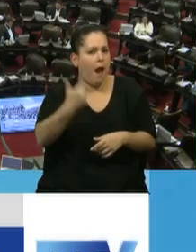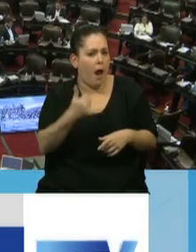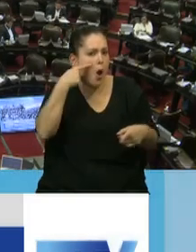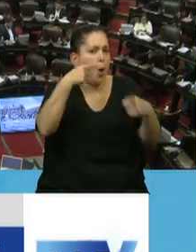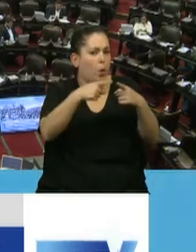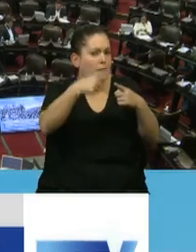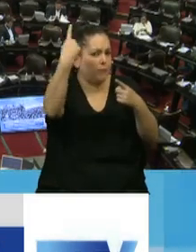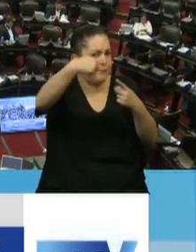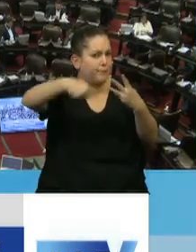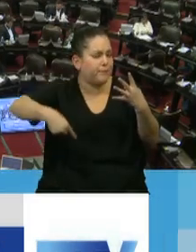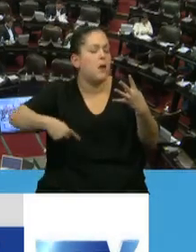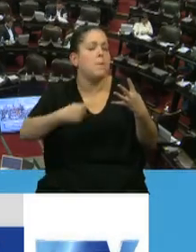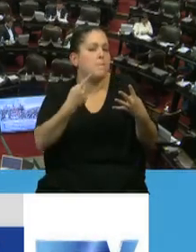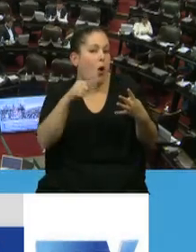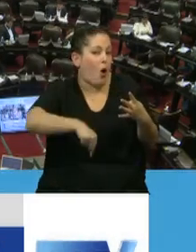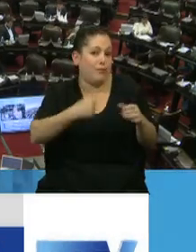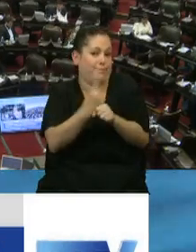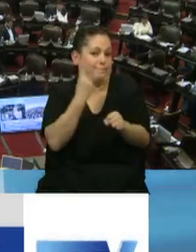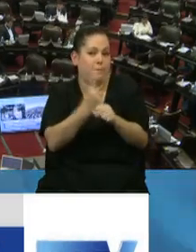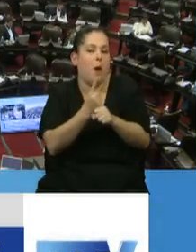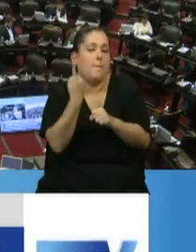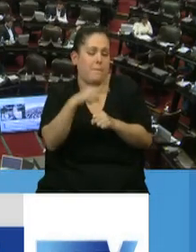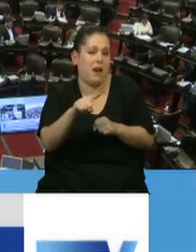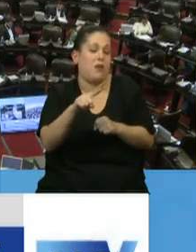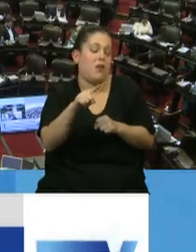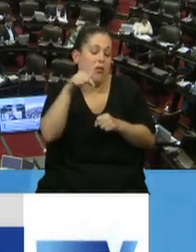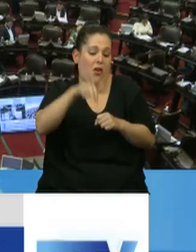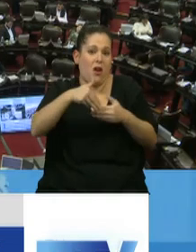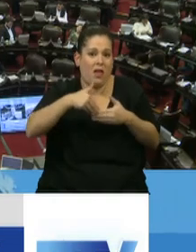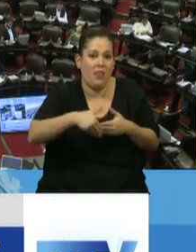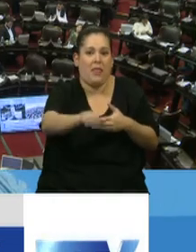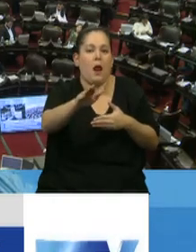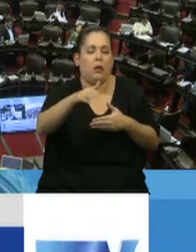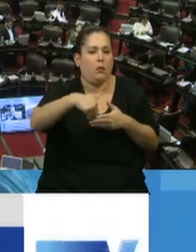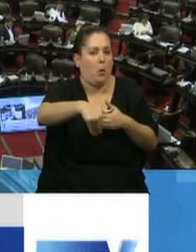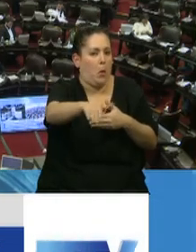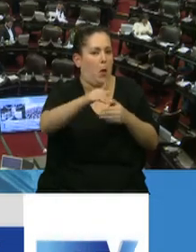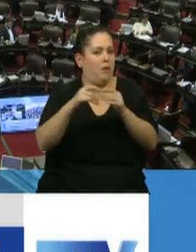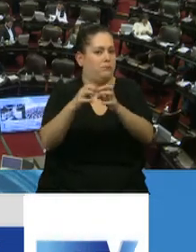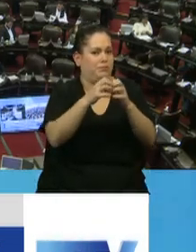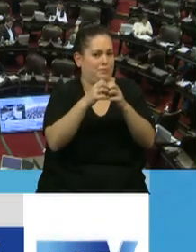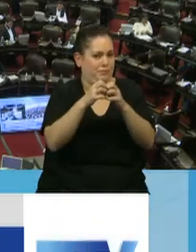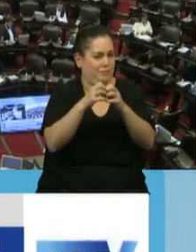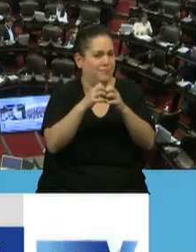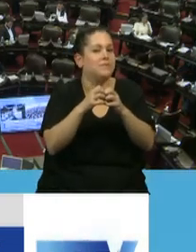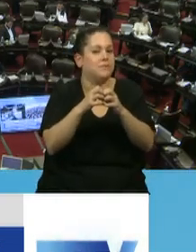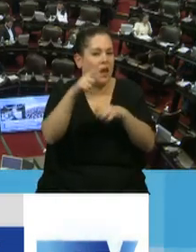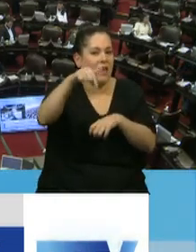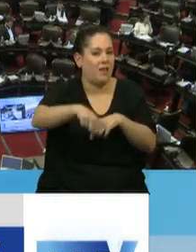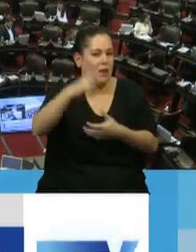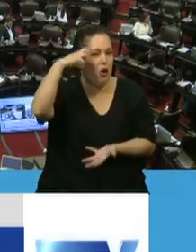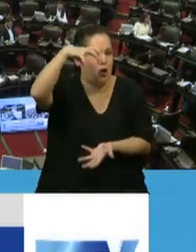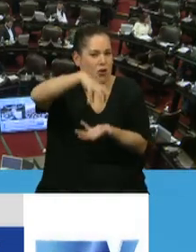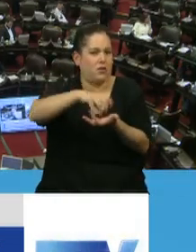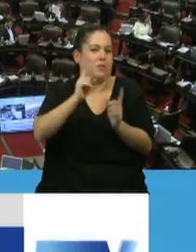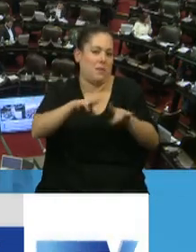podemos volcar, pero que seguramente serán parte del debate a partir de que podemos sesionar de este Congreso. Y de este Parlamento y de